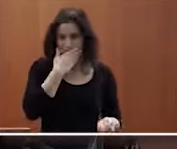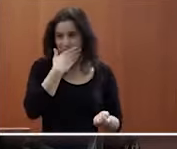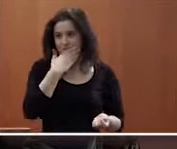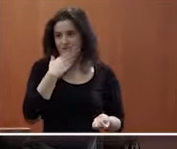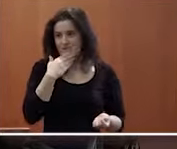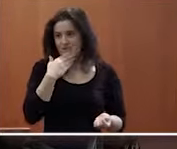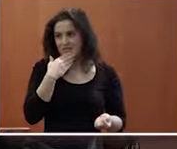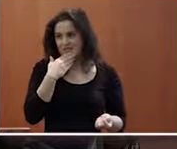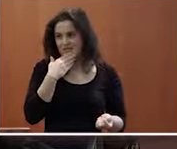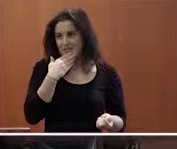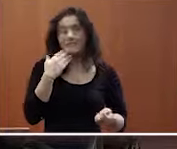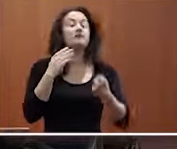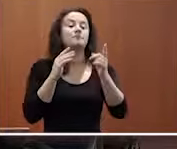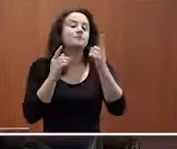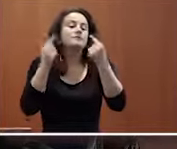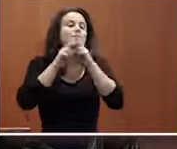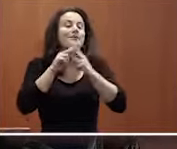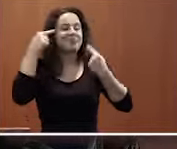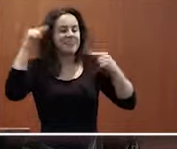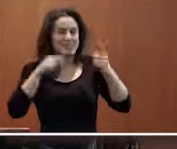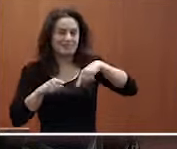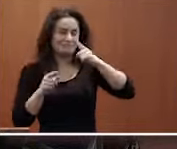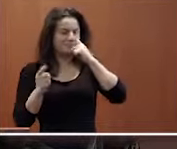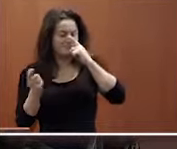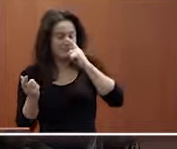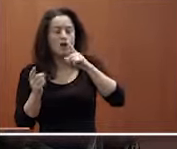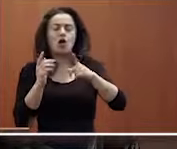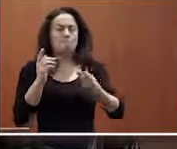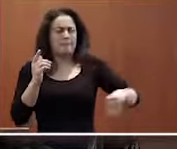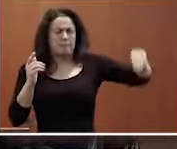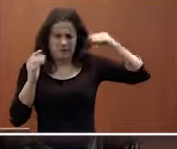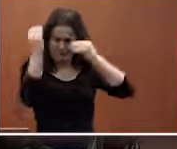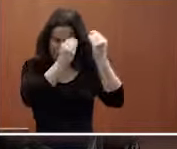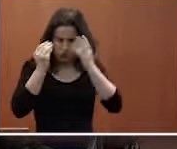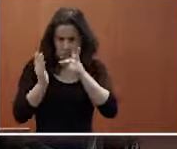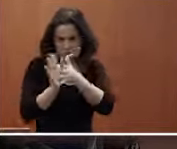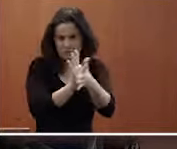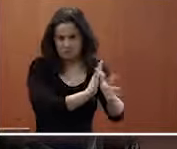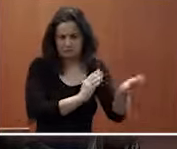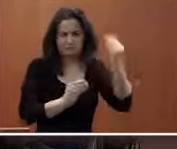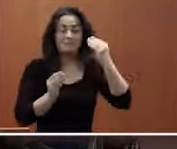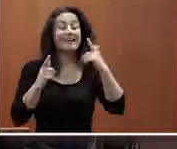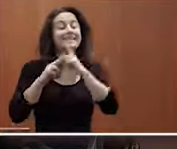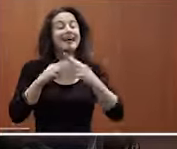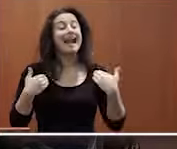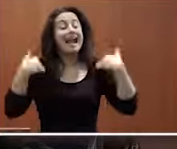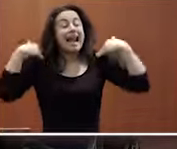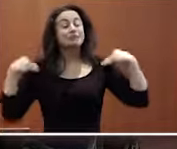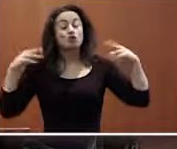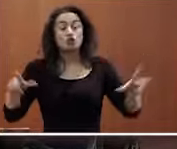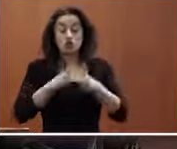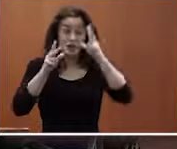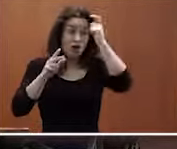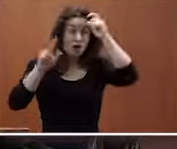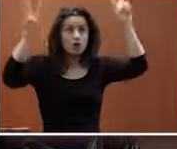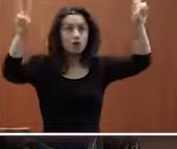por lo tanto son las cuestiones que hay que tener en cuenta algunas reflexiones adicionales la responsabilidad social yo creo que es